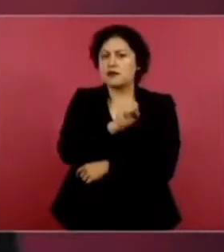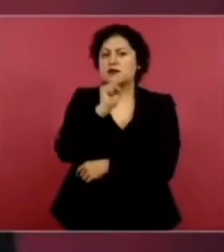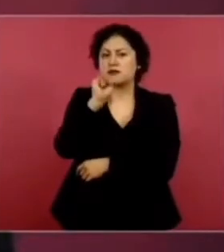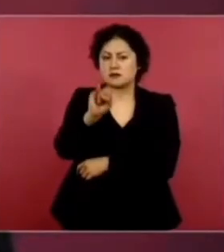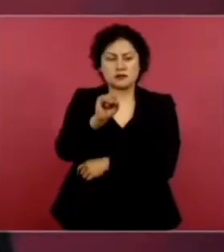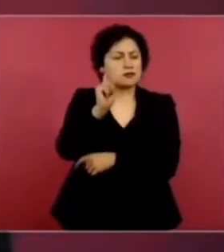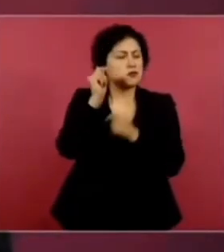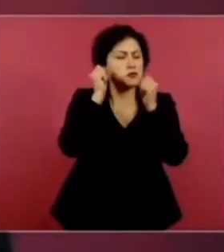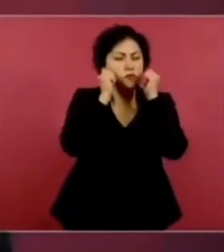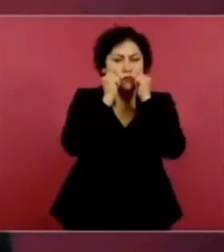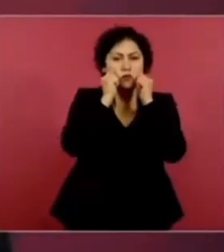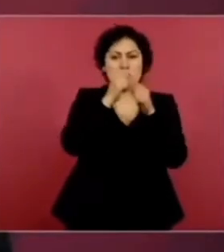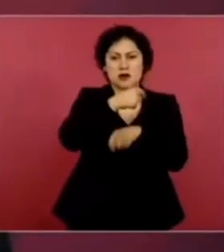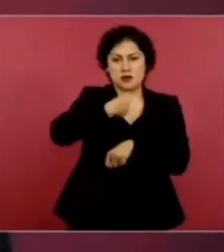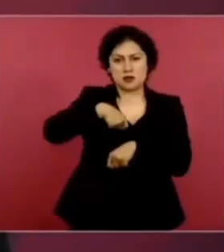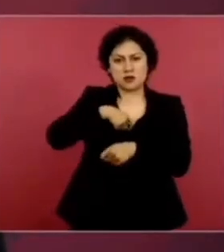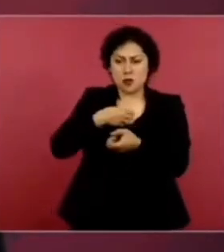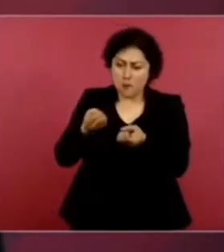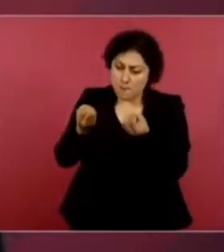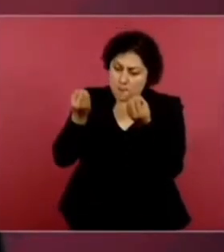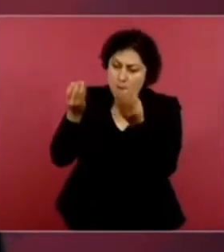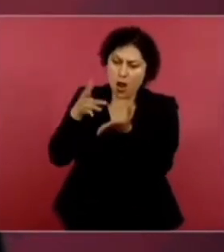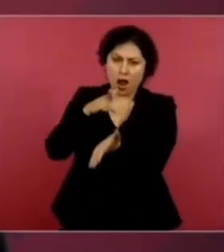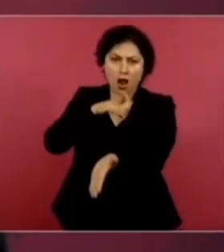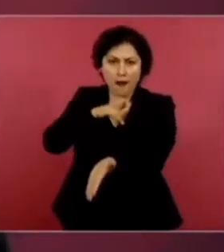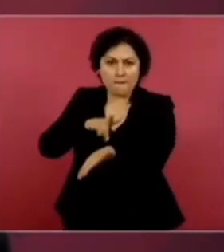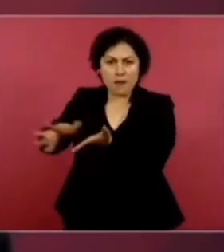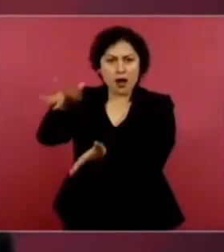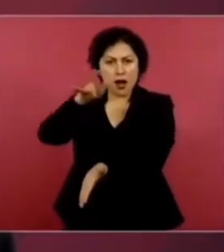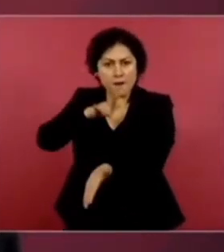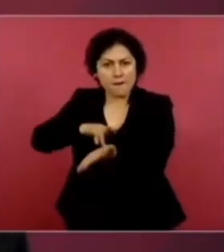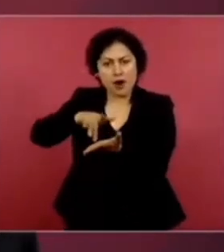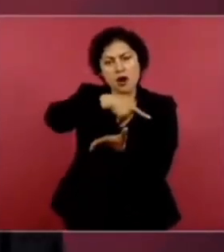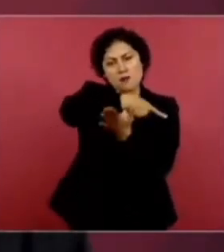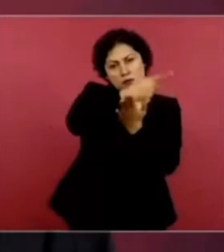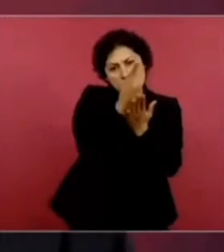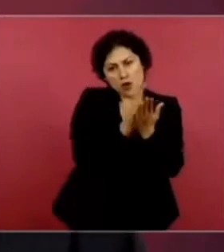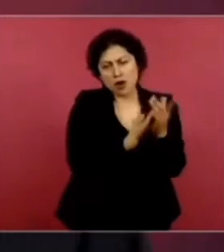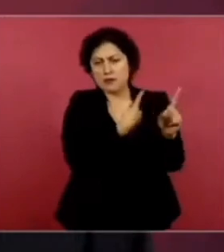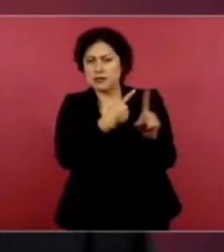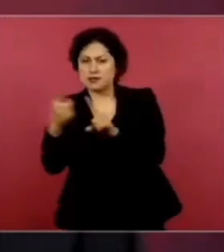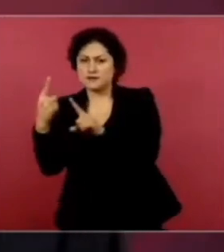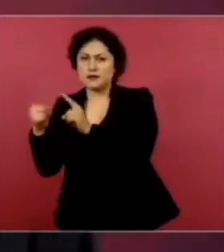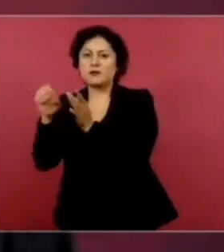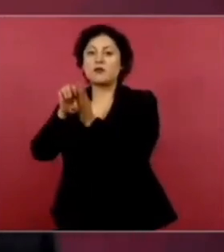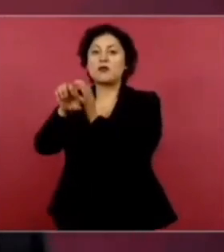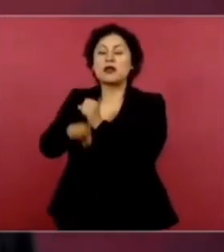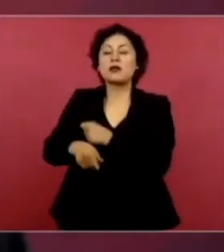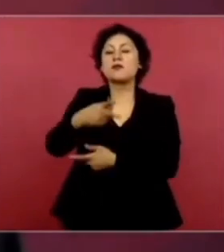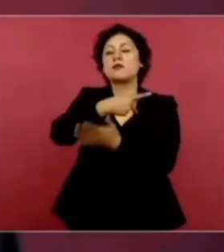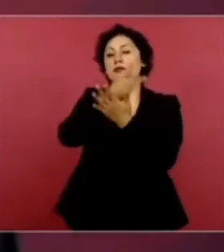De bienestar. Conservando vida. Se está apoyando a productores.